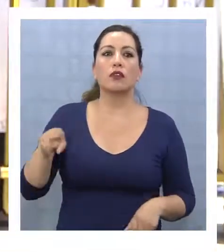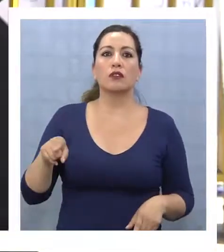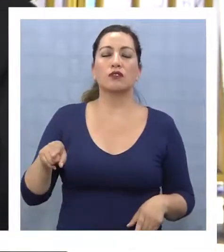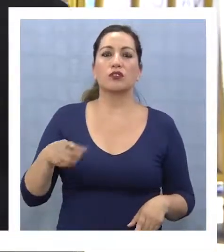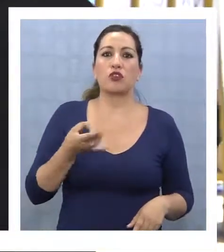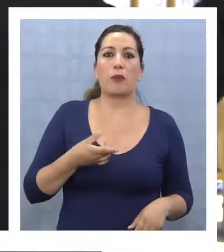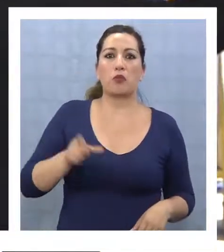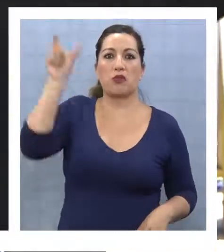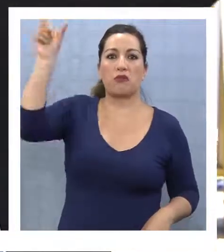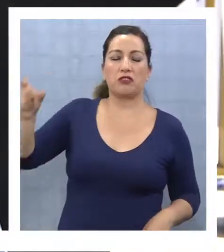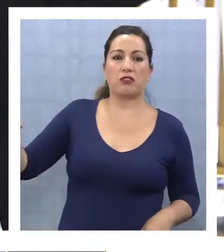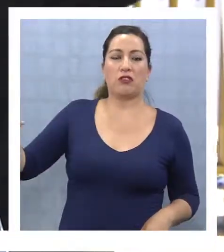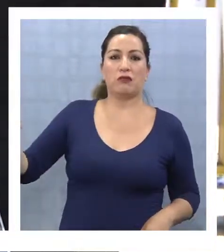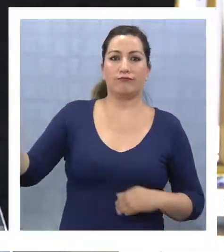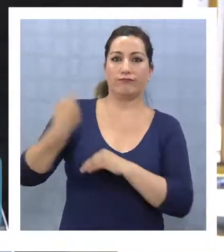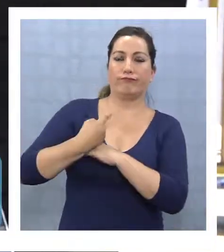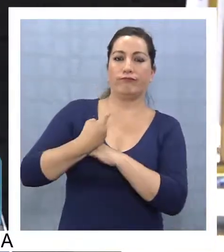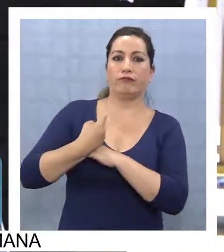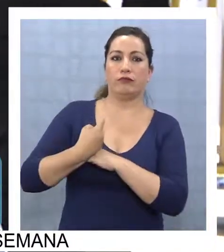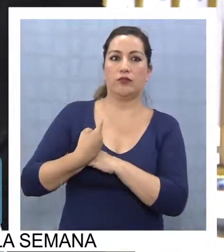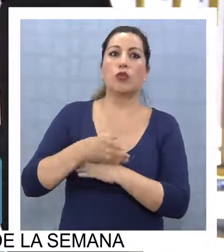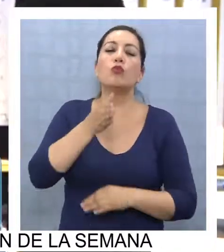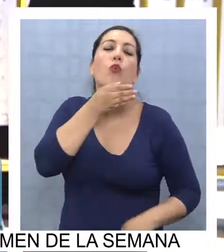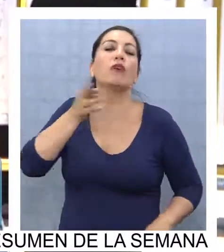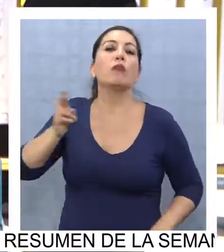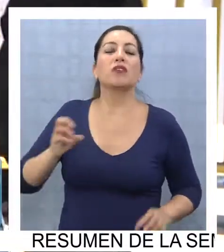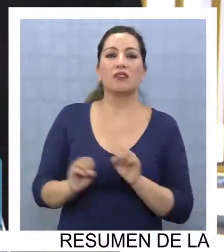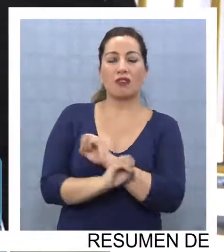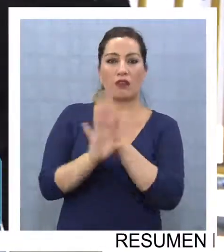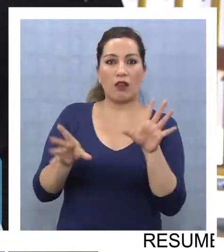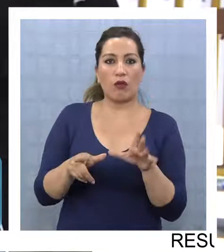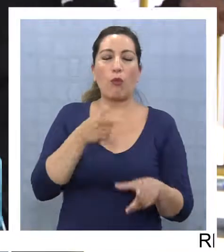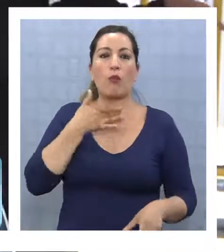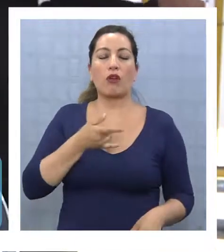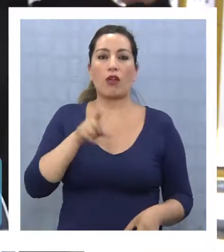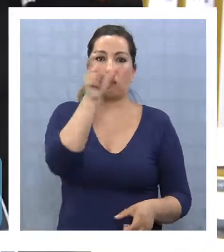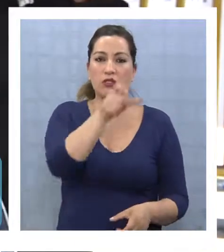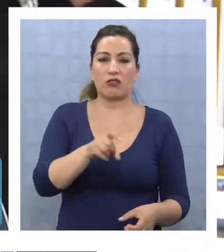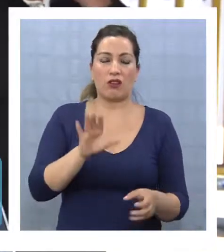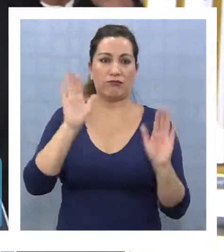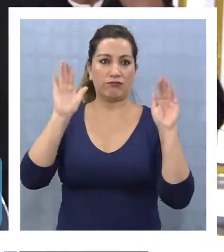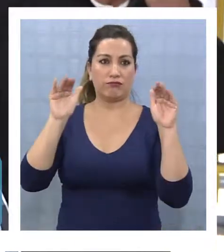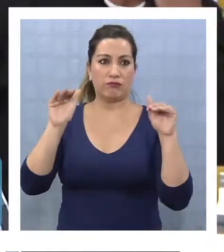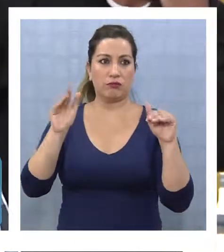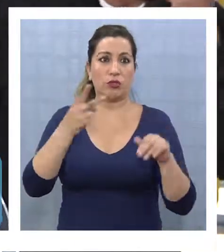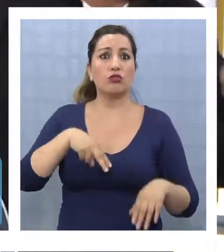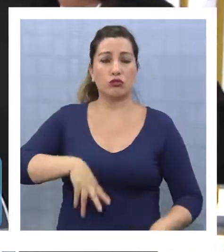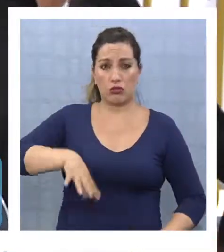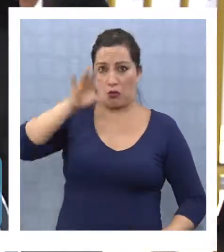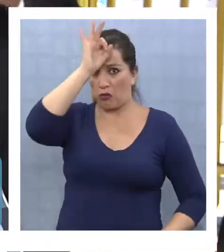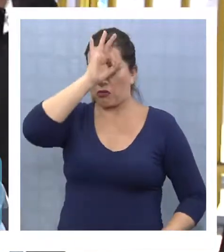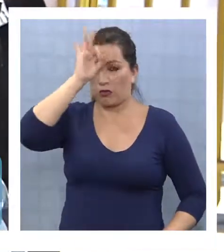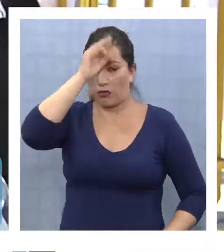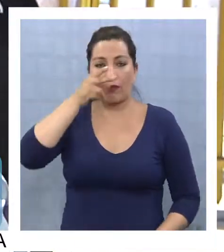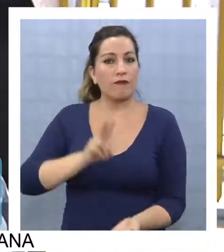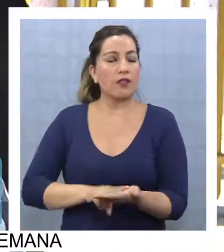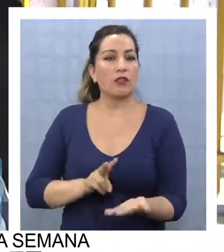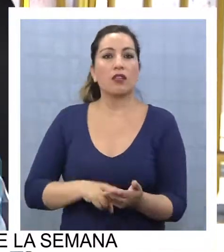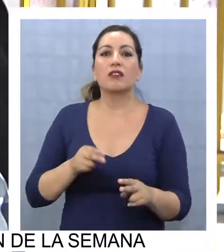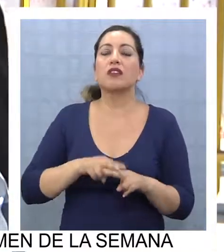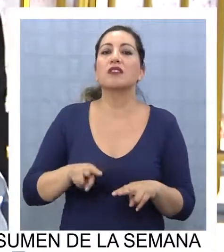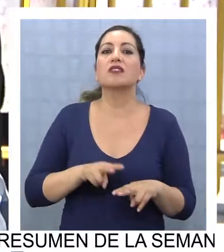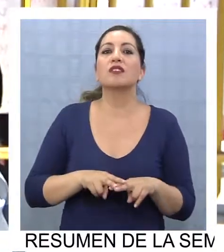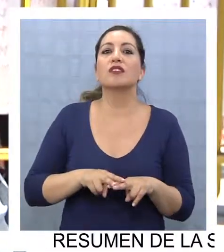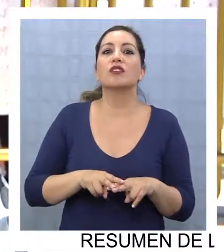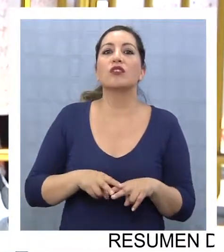arbitrario. No hay fundamentos claros respecto de por qué se están despidiendo las personas. Nosotros tenemos sí una mirada y que definitivamente que están